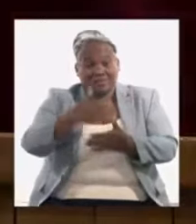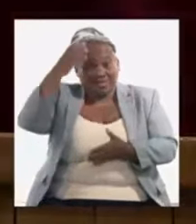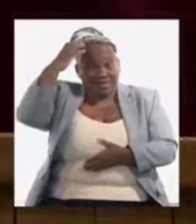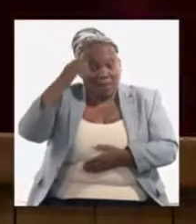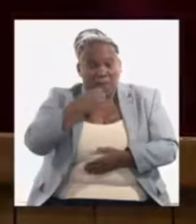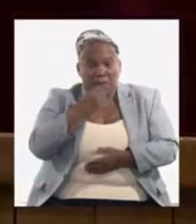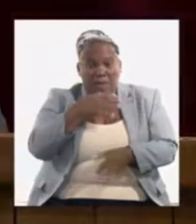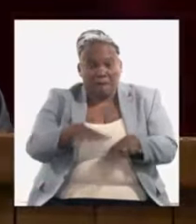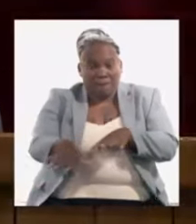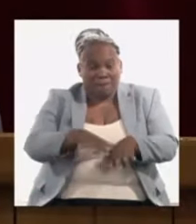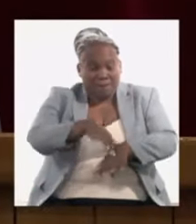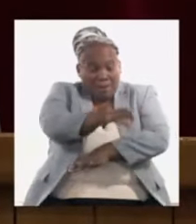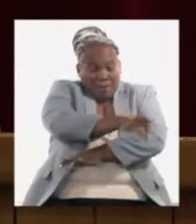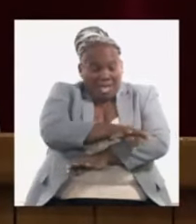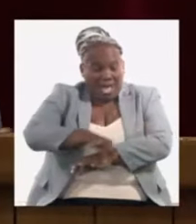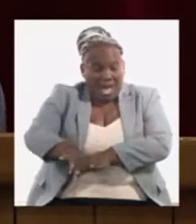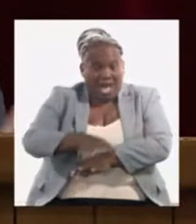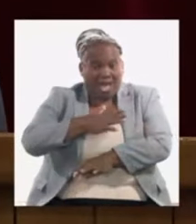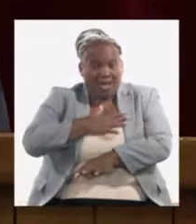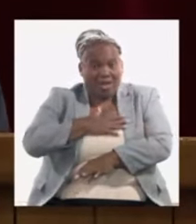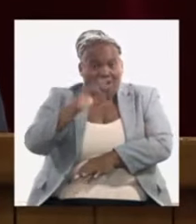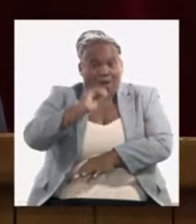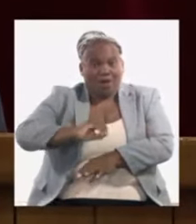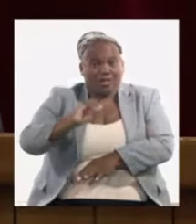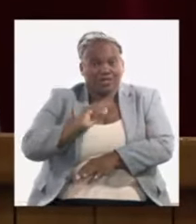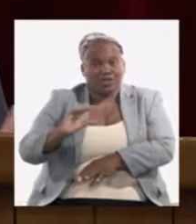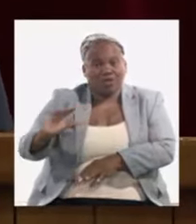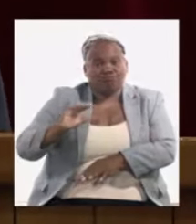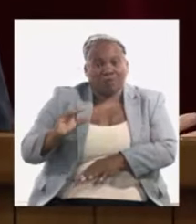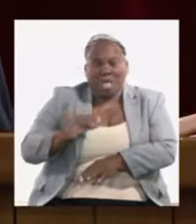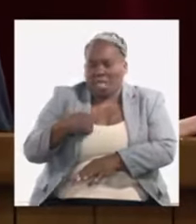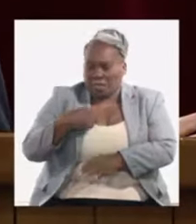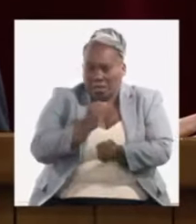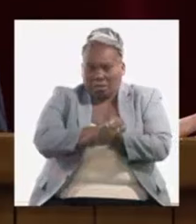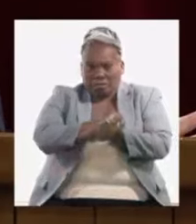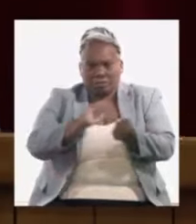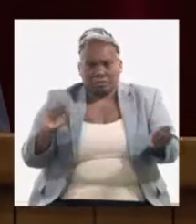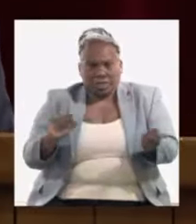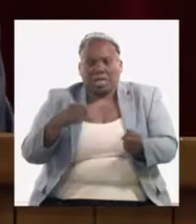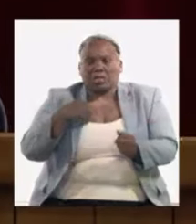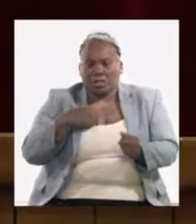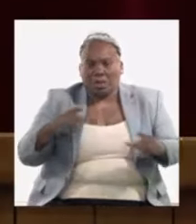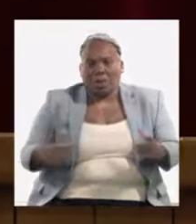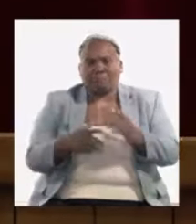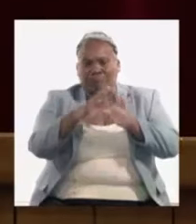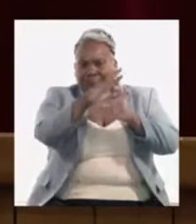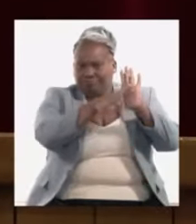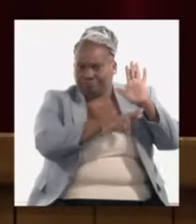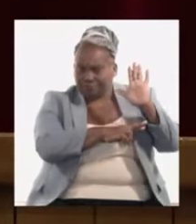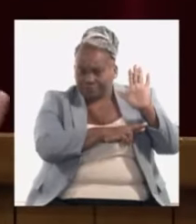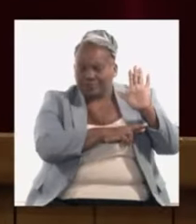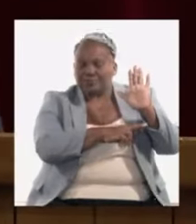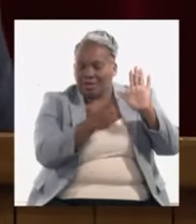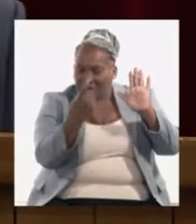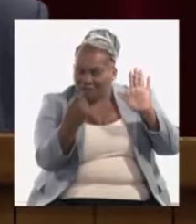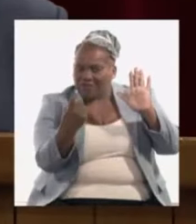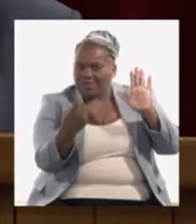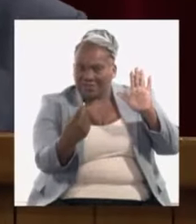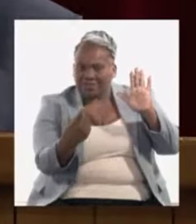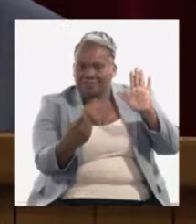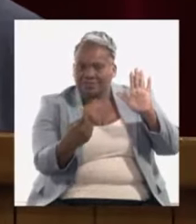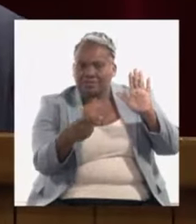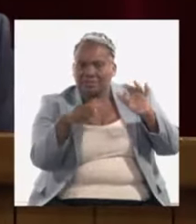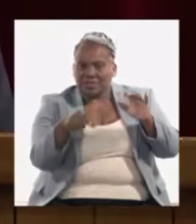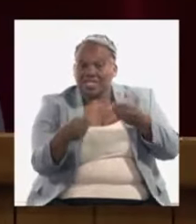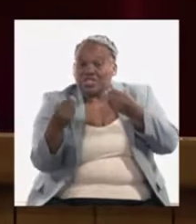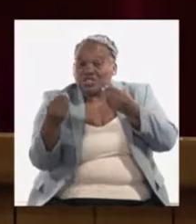su propio sistema organización salarial tiene esa autonomía a tener que cumplir un grupo requisito que aseguren al estado